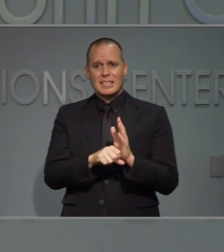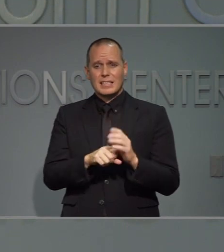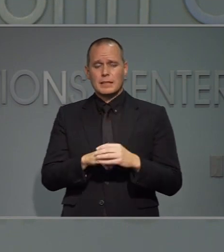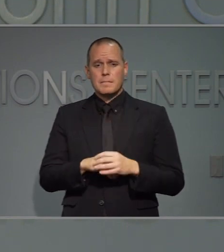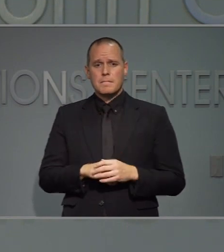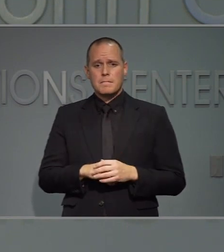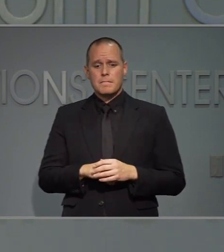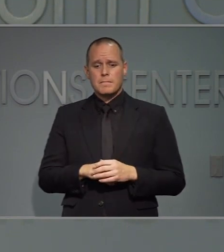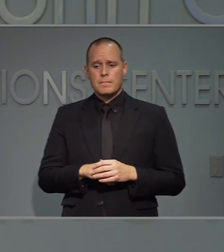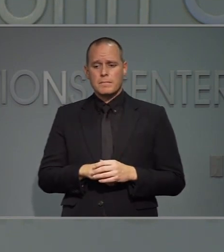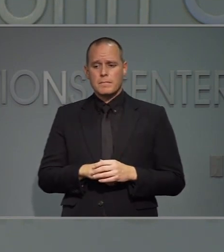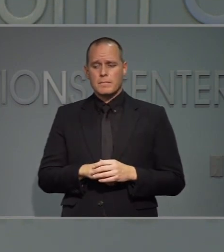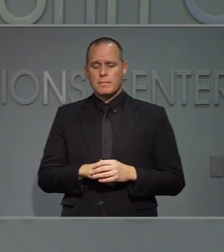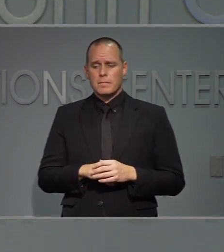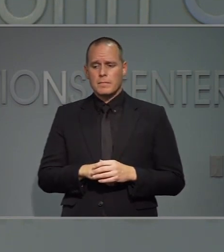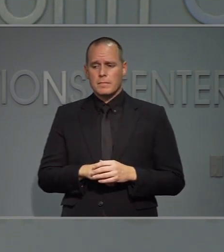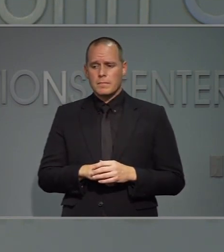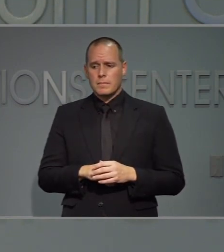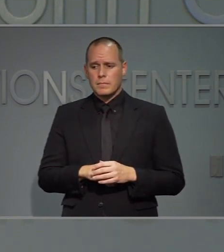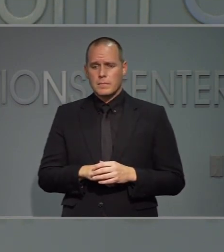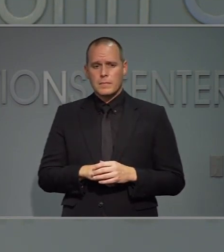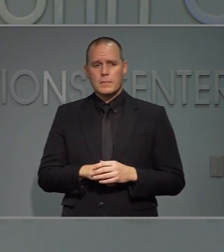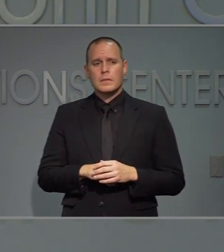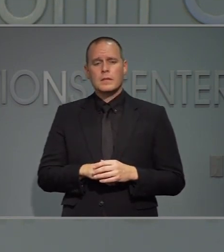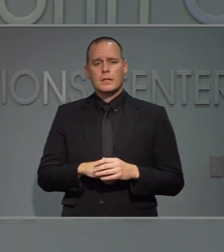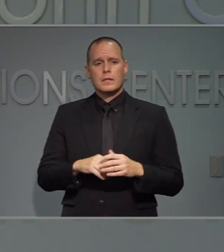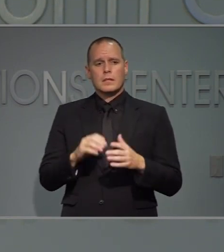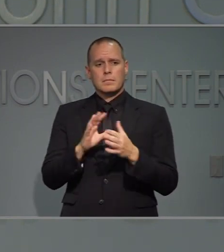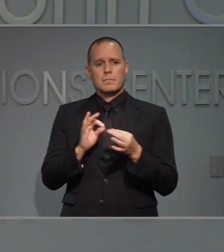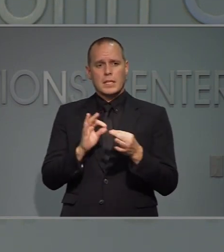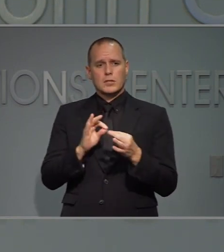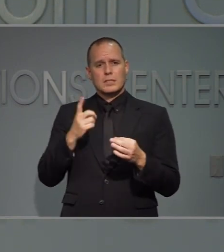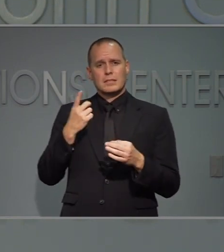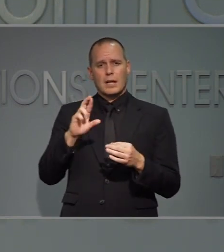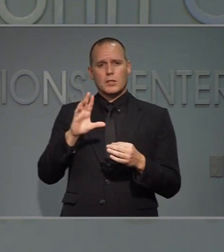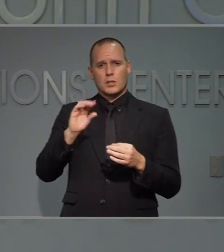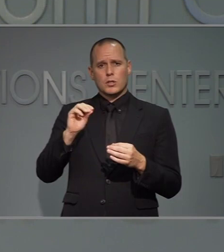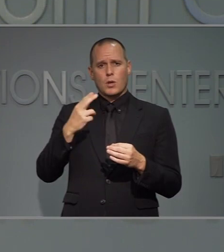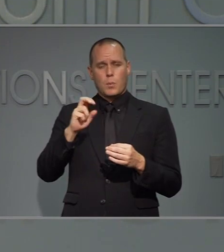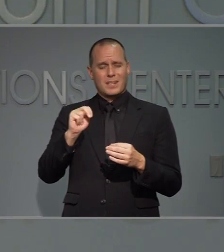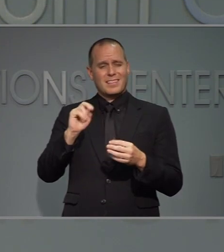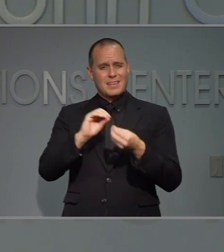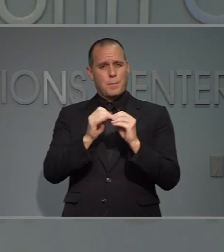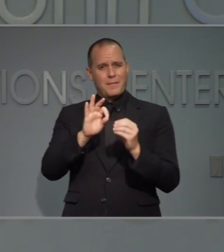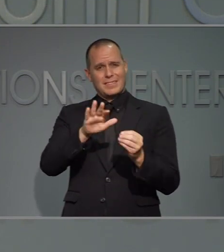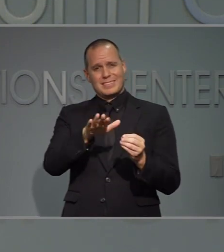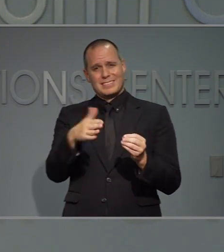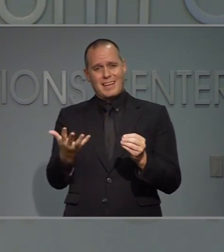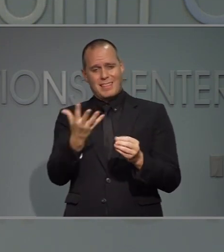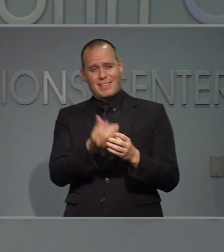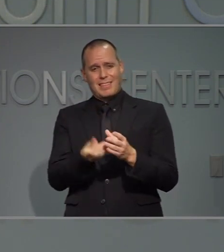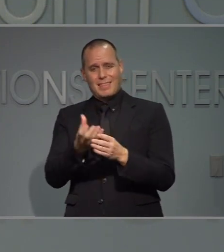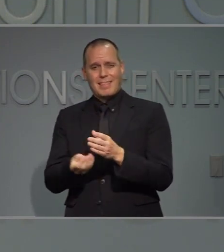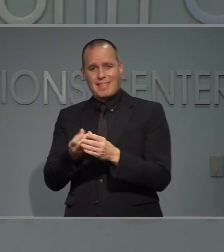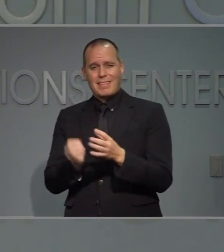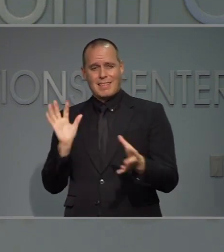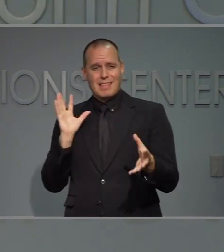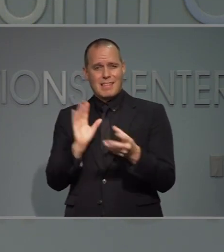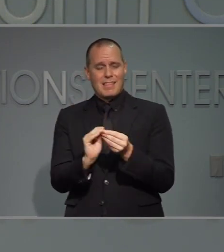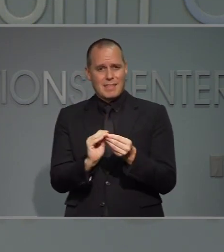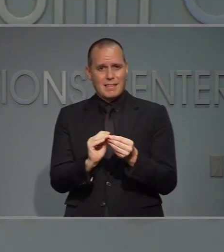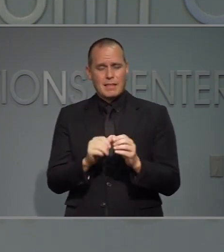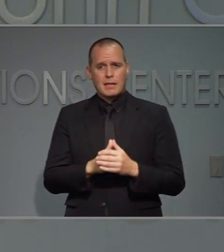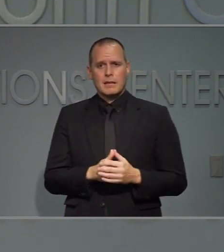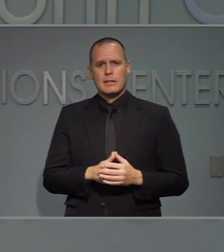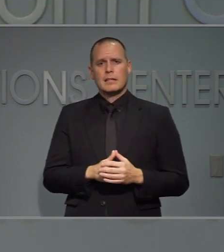Las muertes es una de las métricas que. Bien que no ha mencionado la doctora Cohen nos